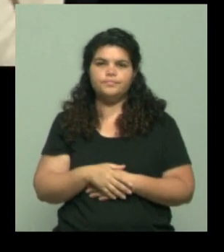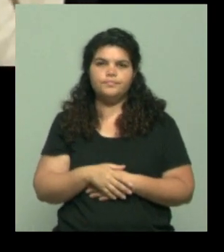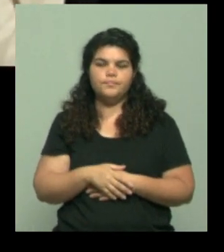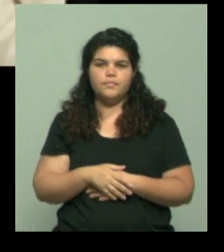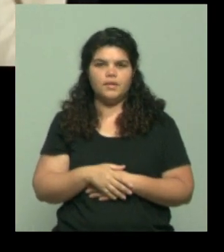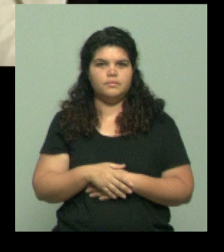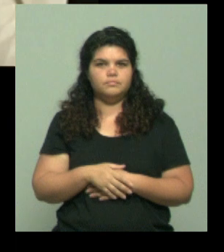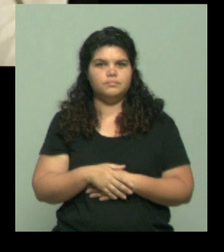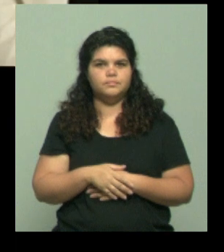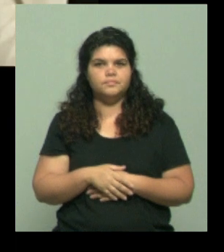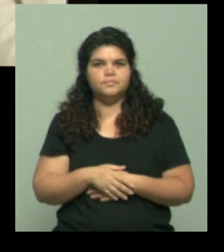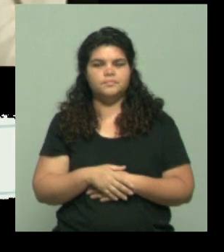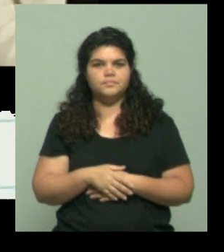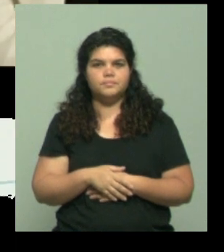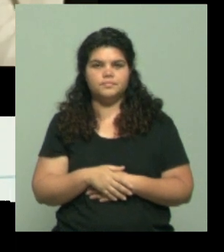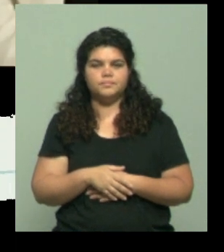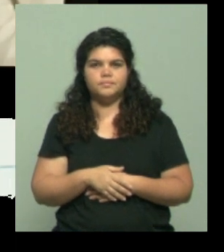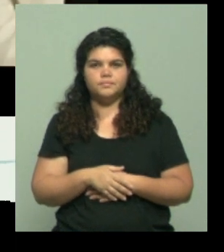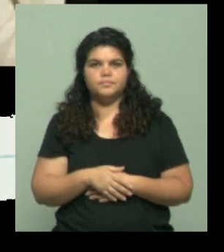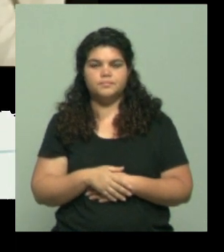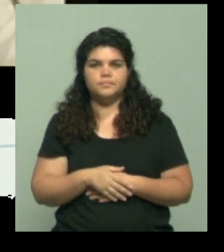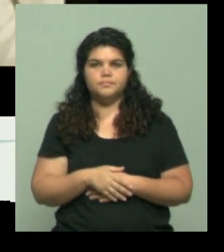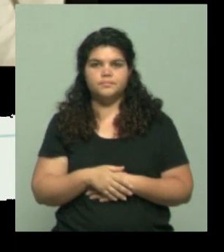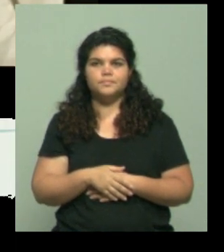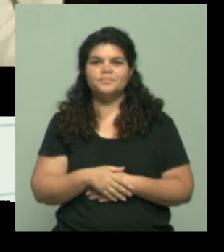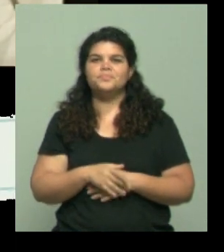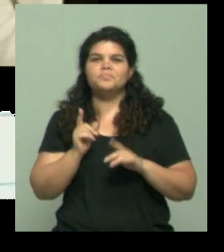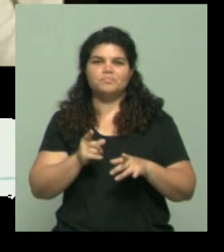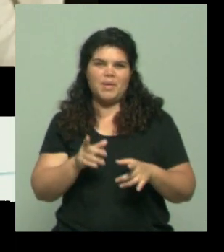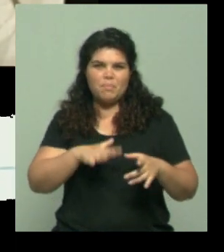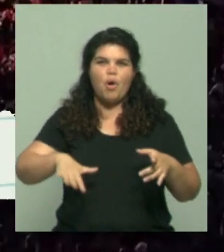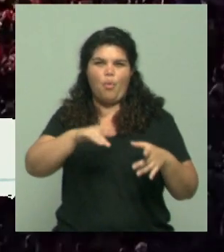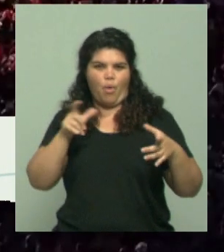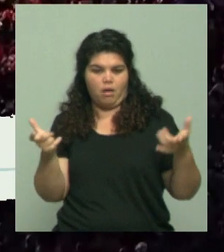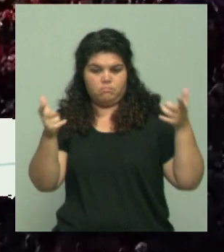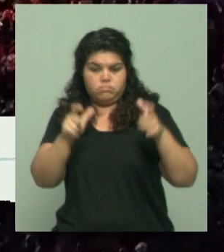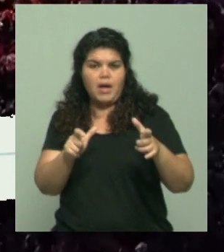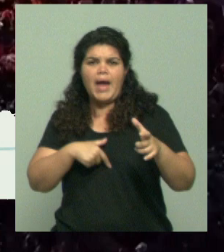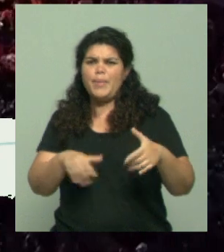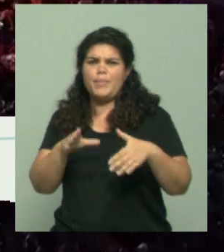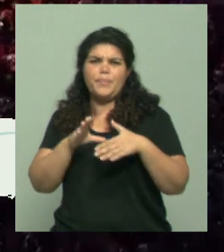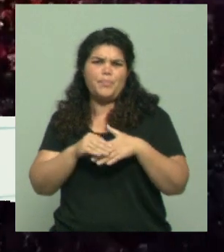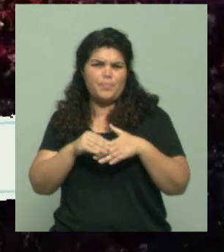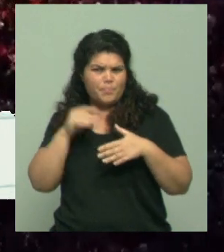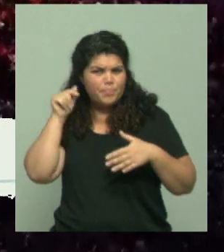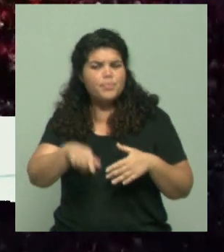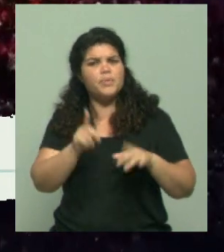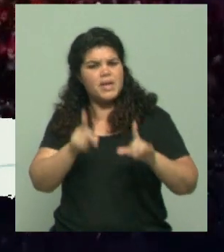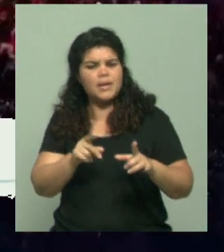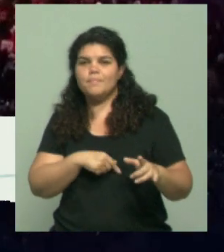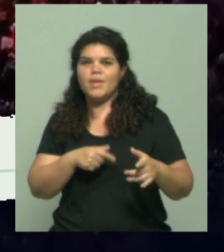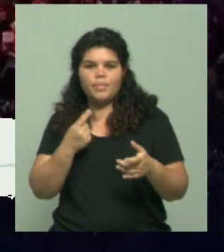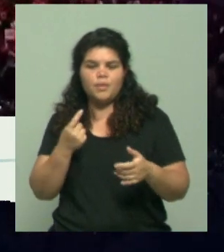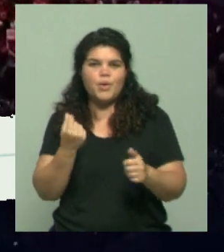se dio, por ponerle una palabra, por definirlo rápidamente, en el Capitolio, y donde de hecho trató de despegarse y deslindarse de una,